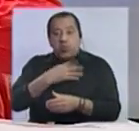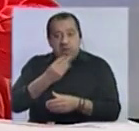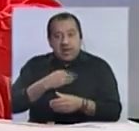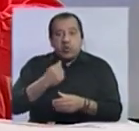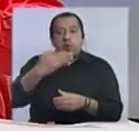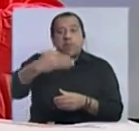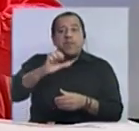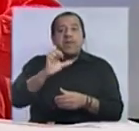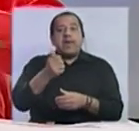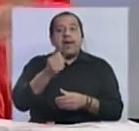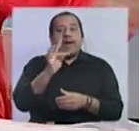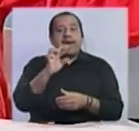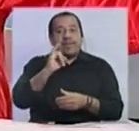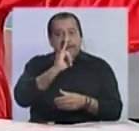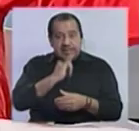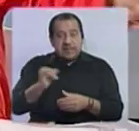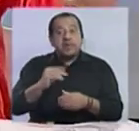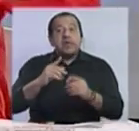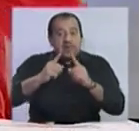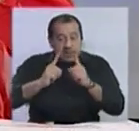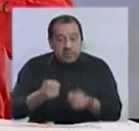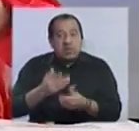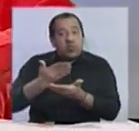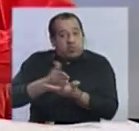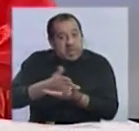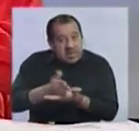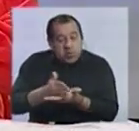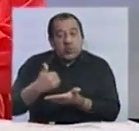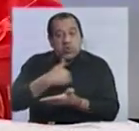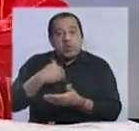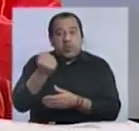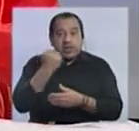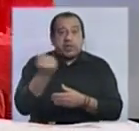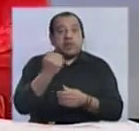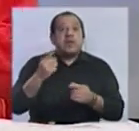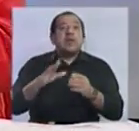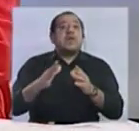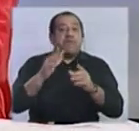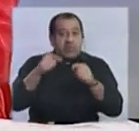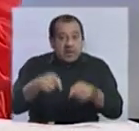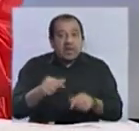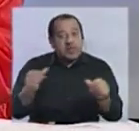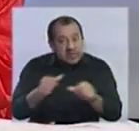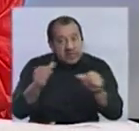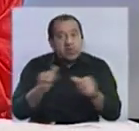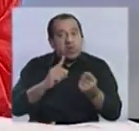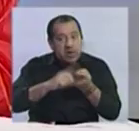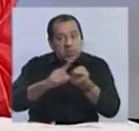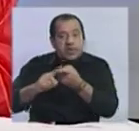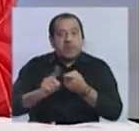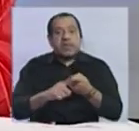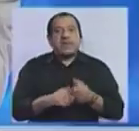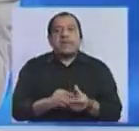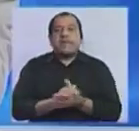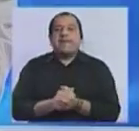parte hoy de esa negociación y que durante el fin de semana fue tirando algunas líneas para lo que sucedió el domingo.